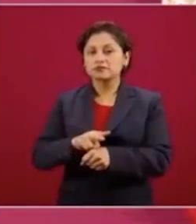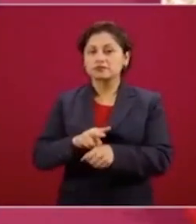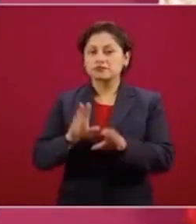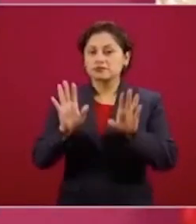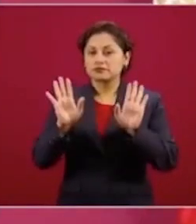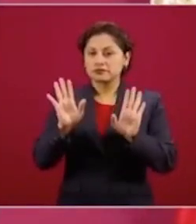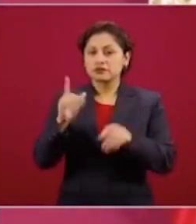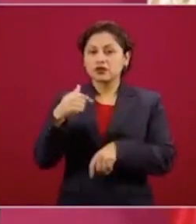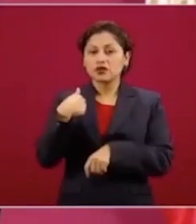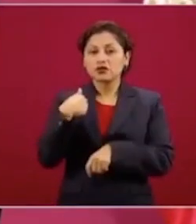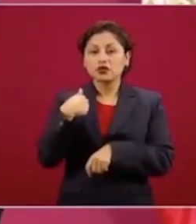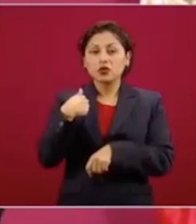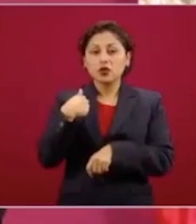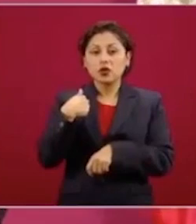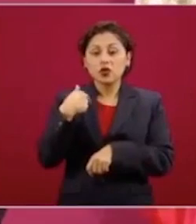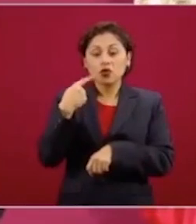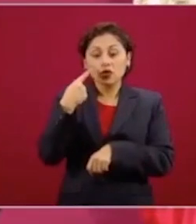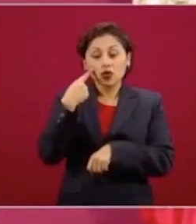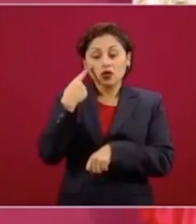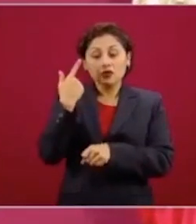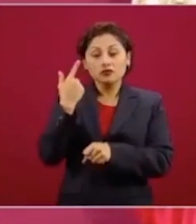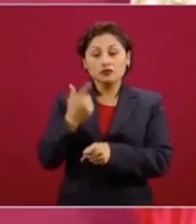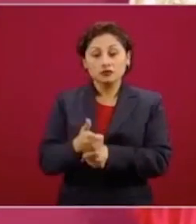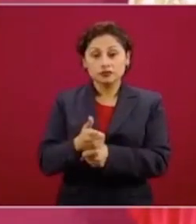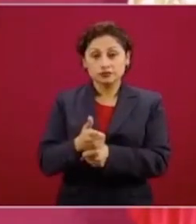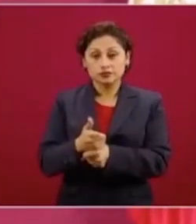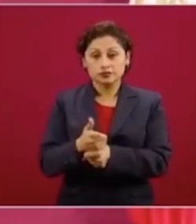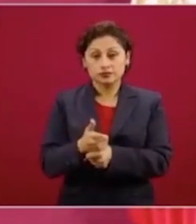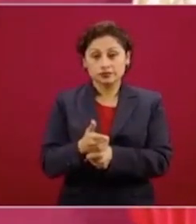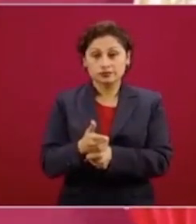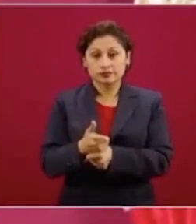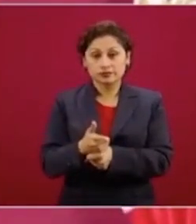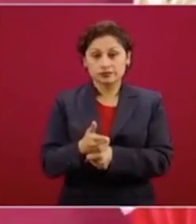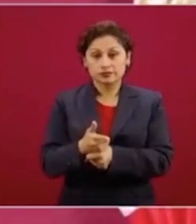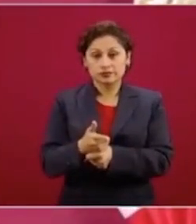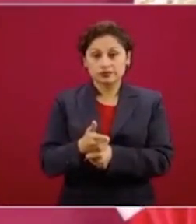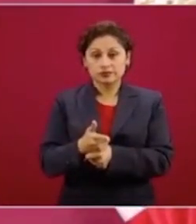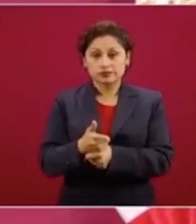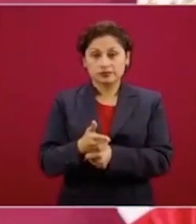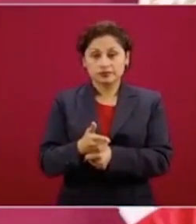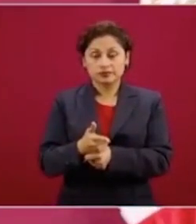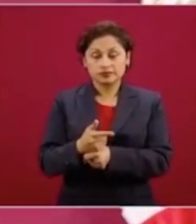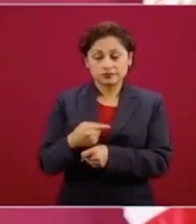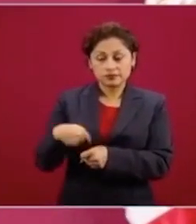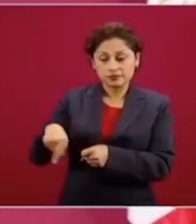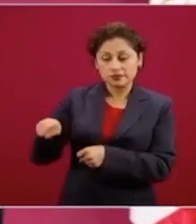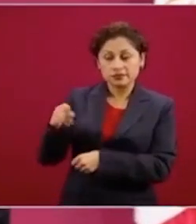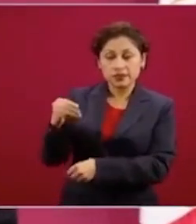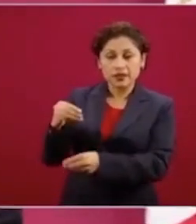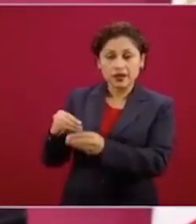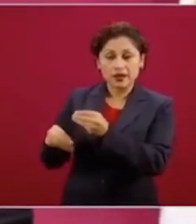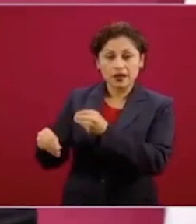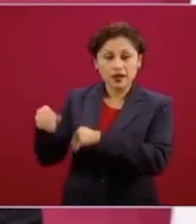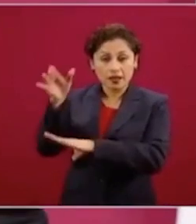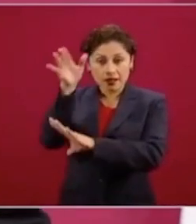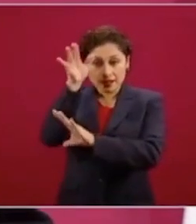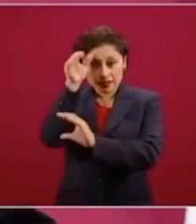entera de que ya hubo un arreglo y que nada más van a pedirle